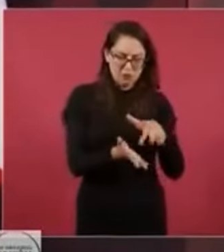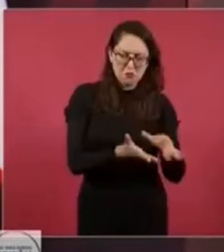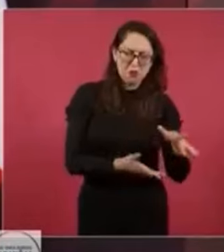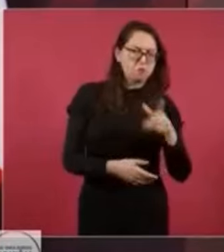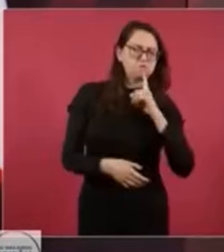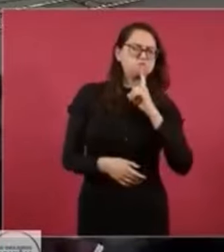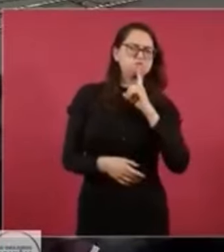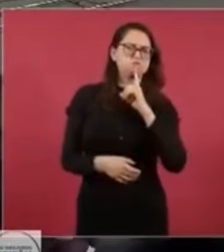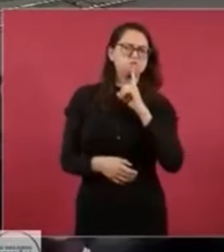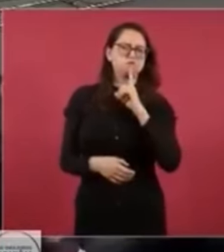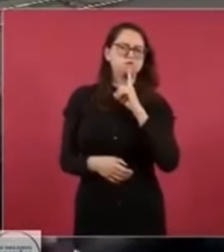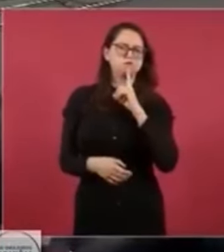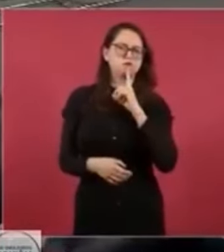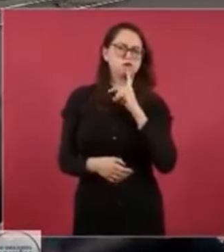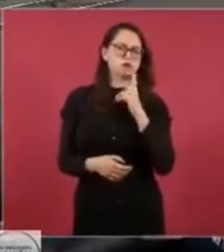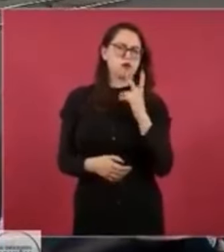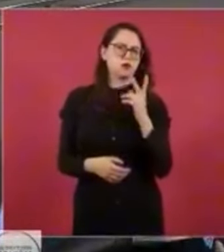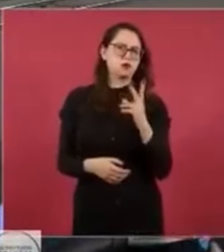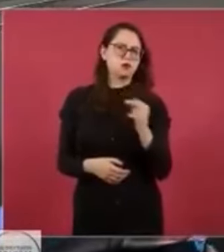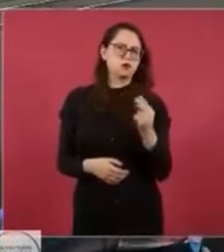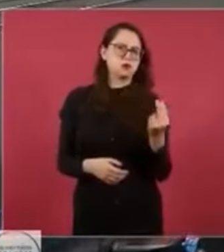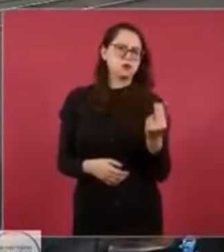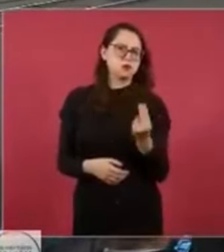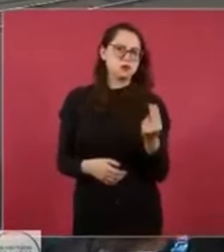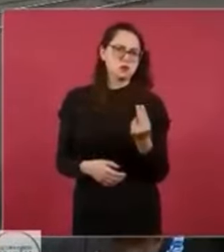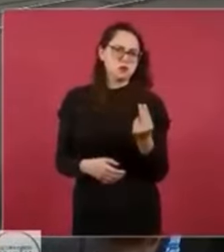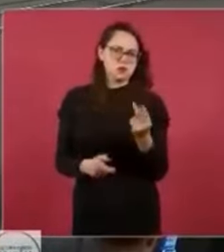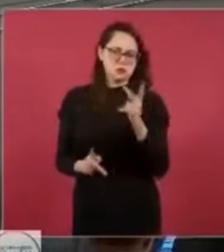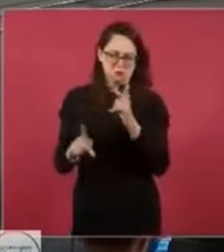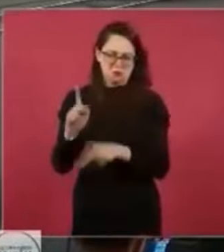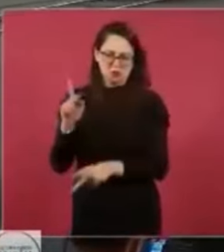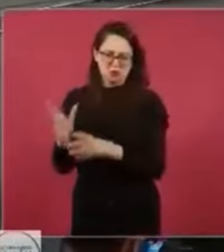deportistas, es una muy buena cantidad.